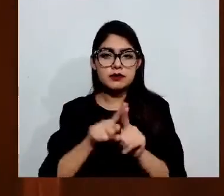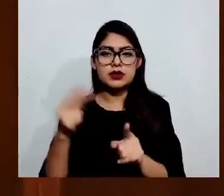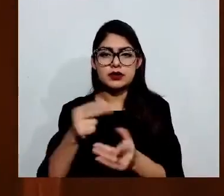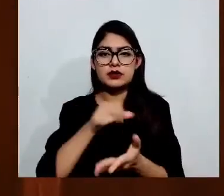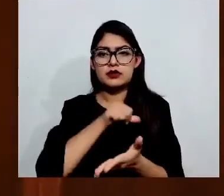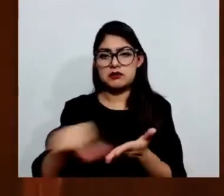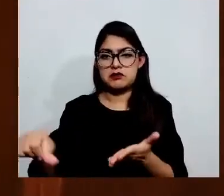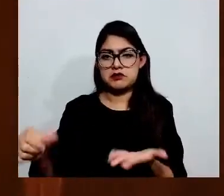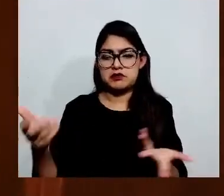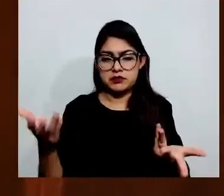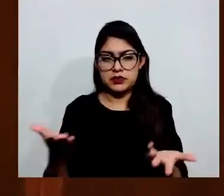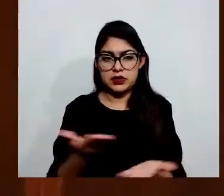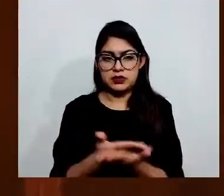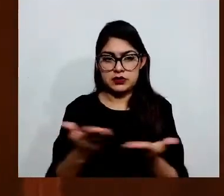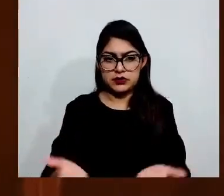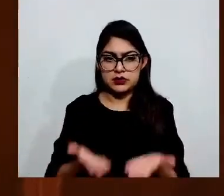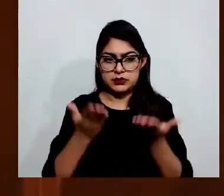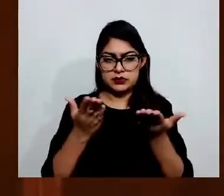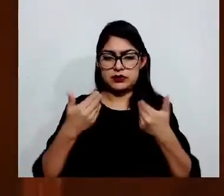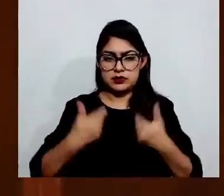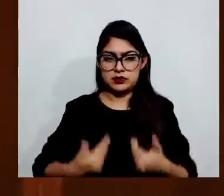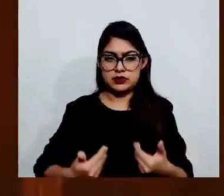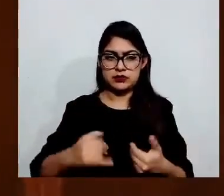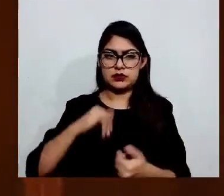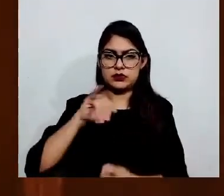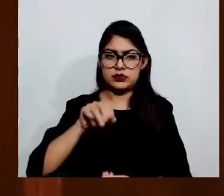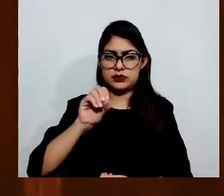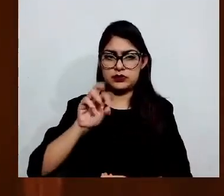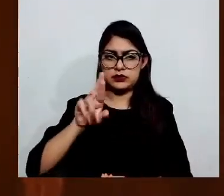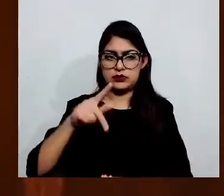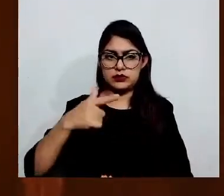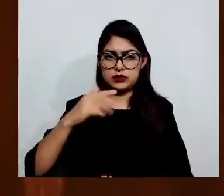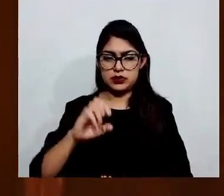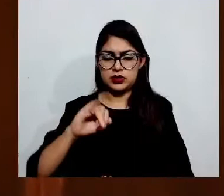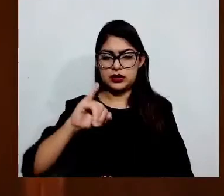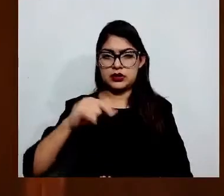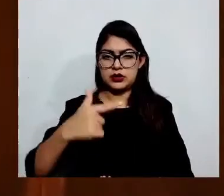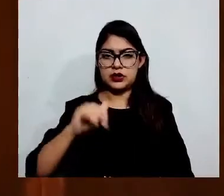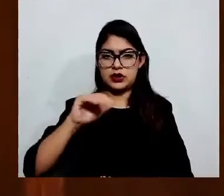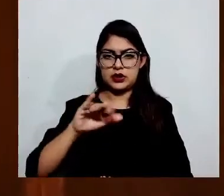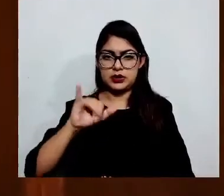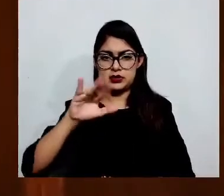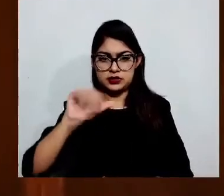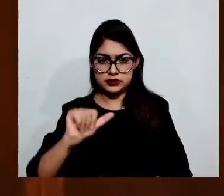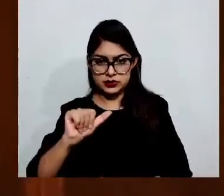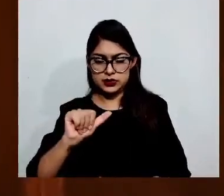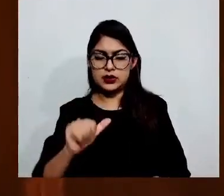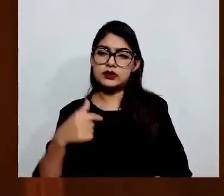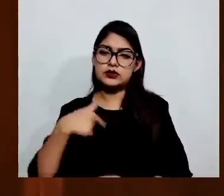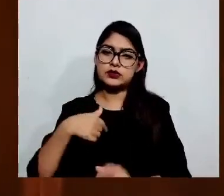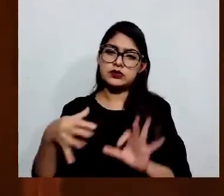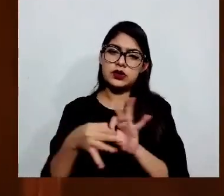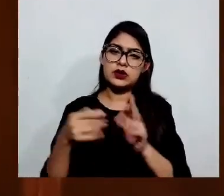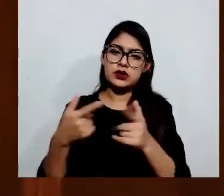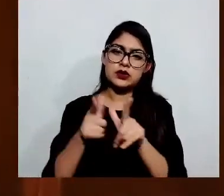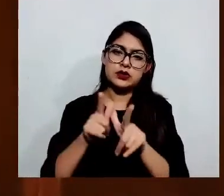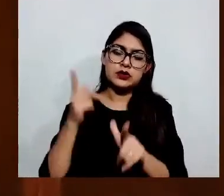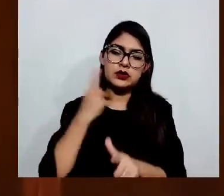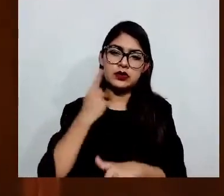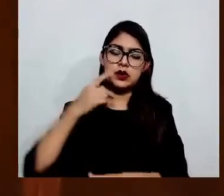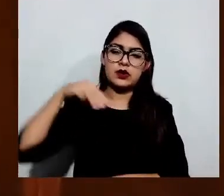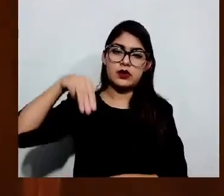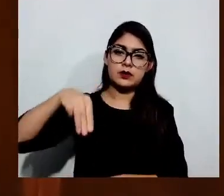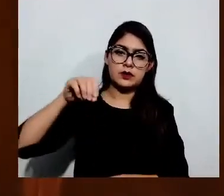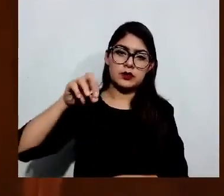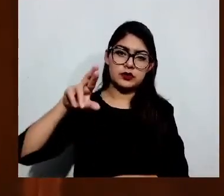Sánchez, del Grupo Parlamentario de Morena, solicitando que se anexe la presente iniciativa de manera íntegra